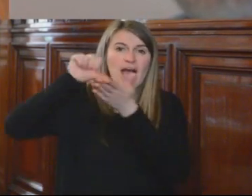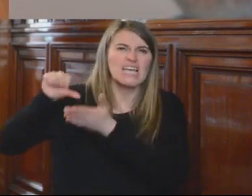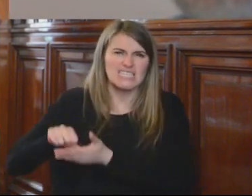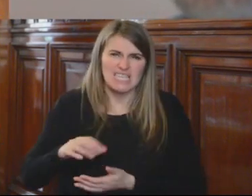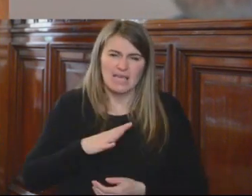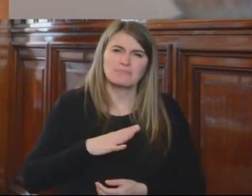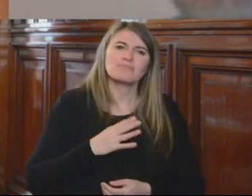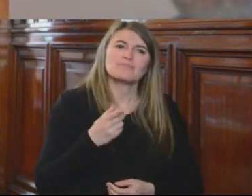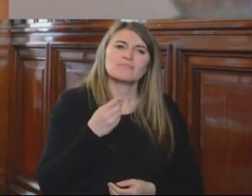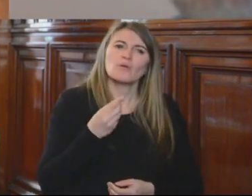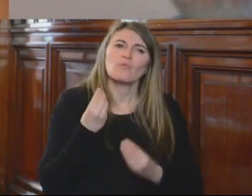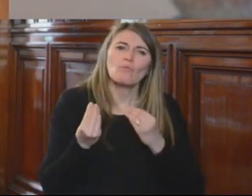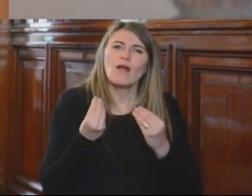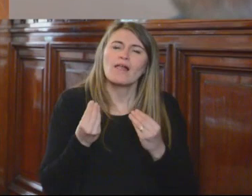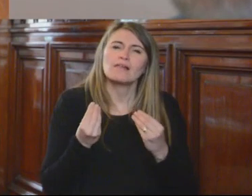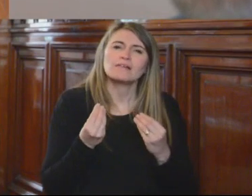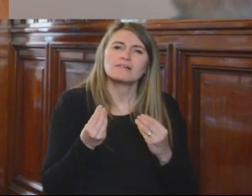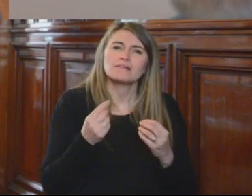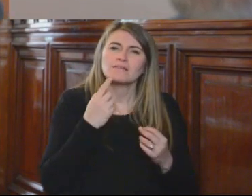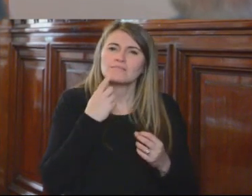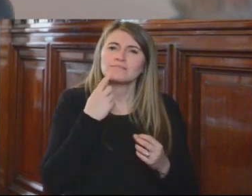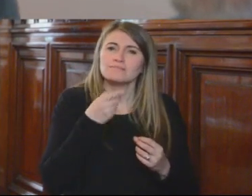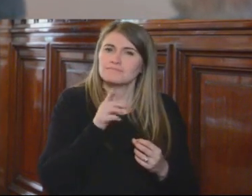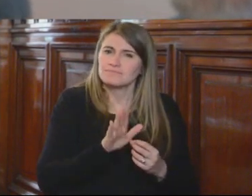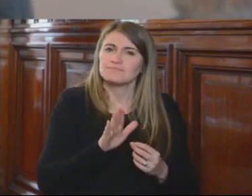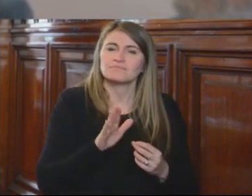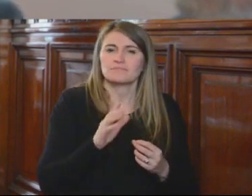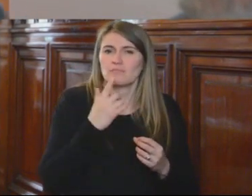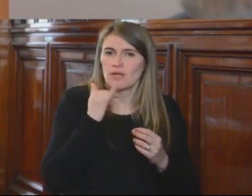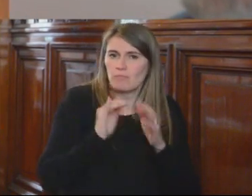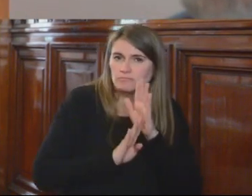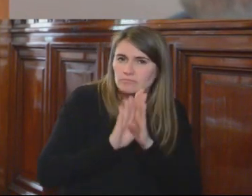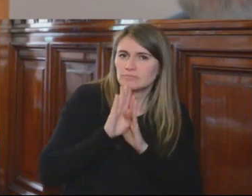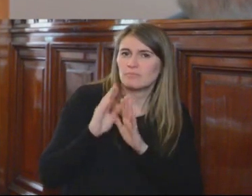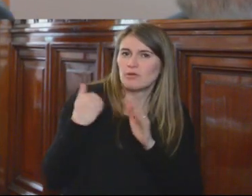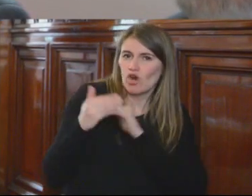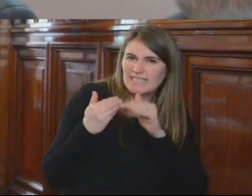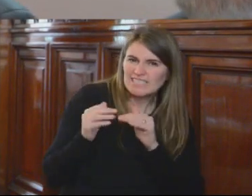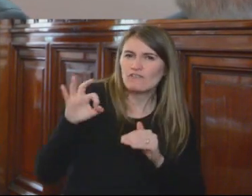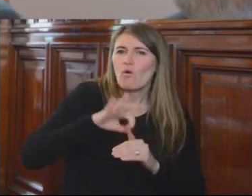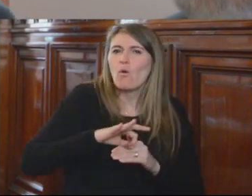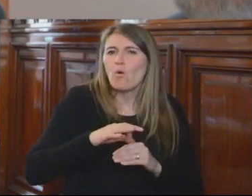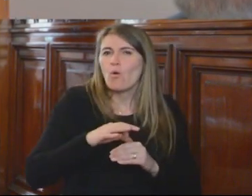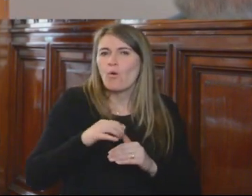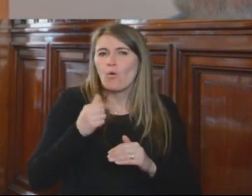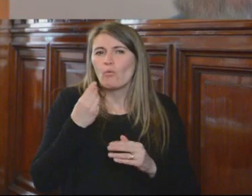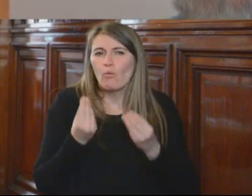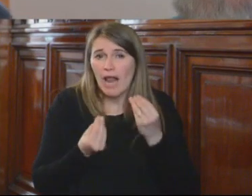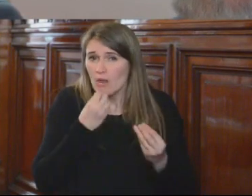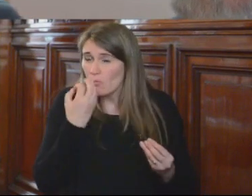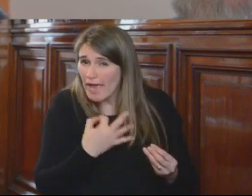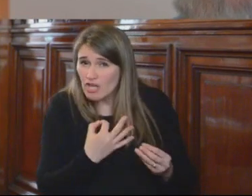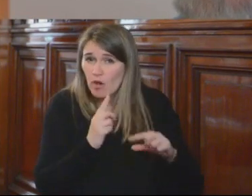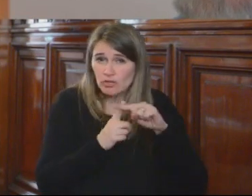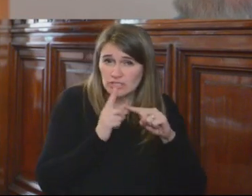la evaluación, si es un punto de progresividad o de regresividad, si es balanza, es bueno, es